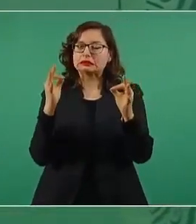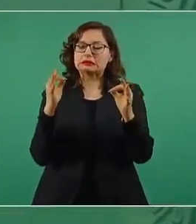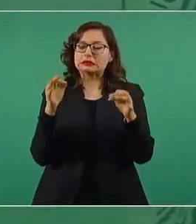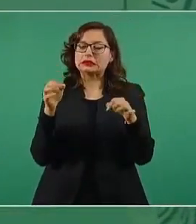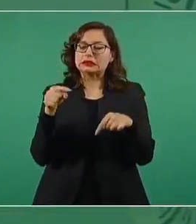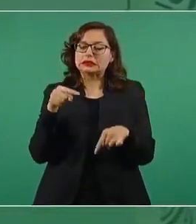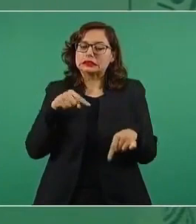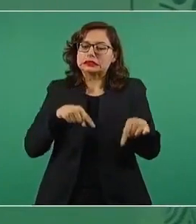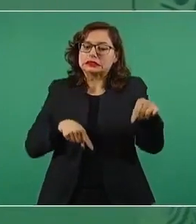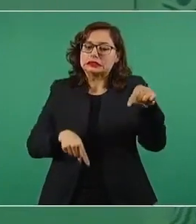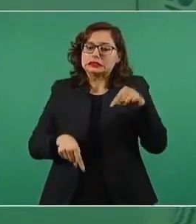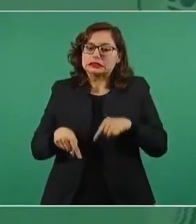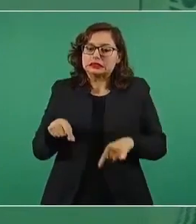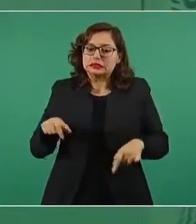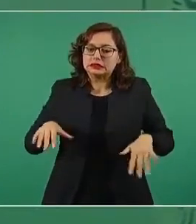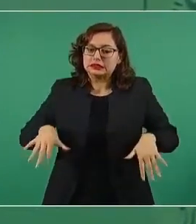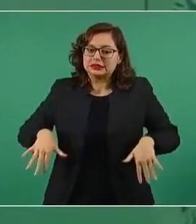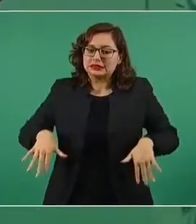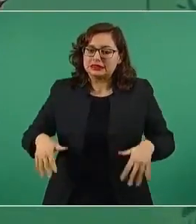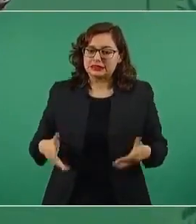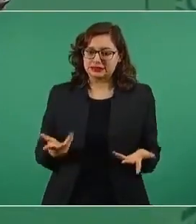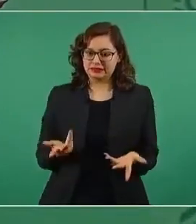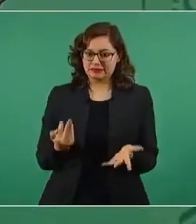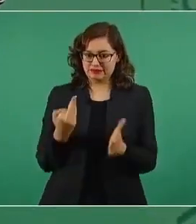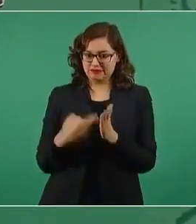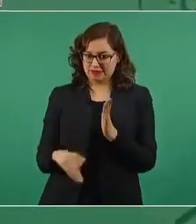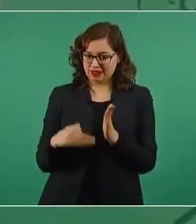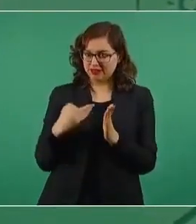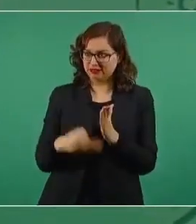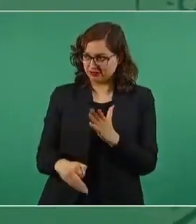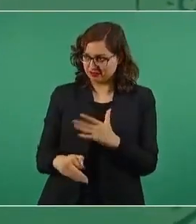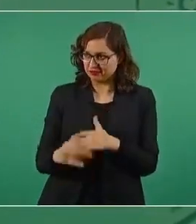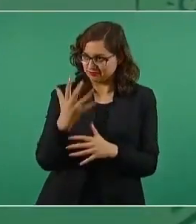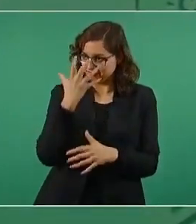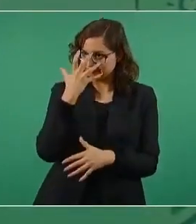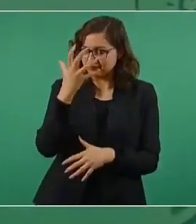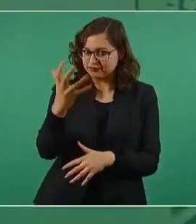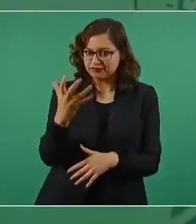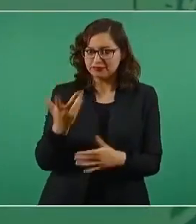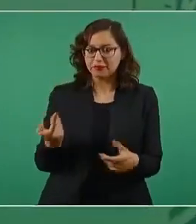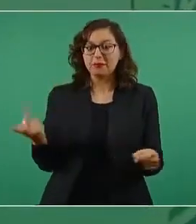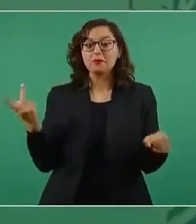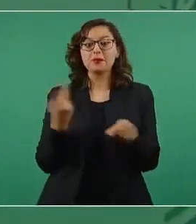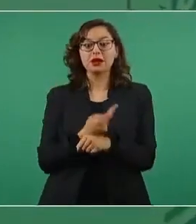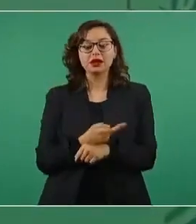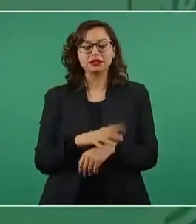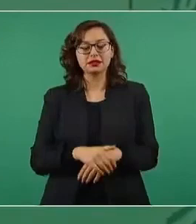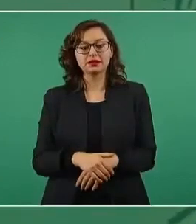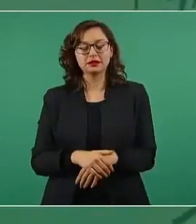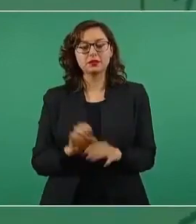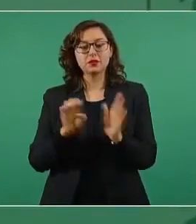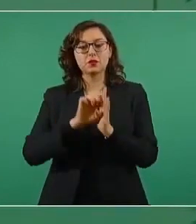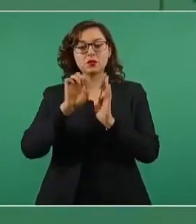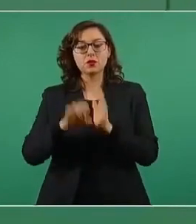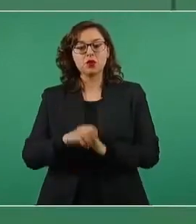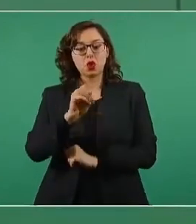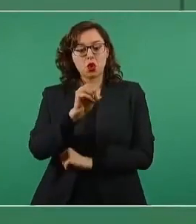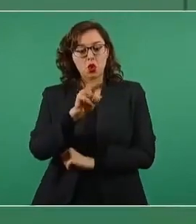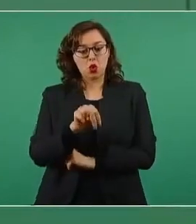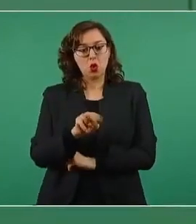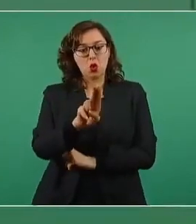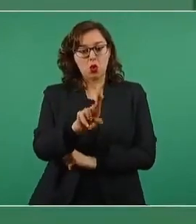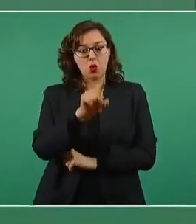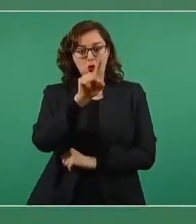En el caso de la ONU, se creó un mecanismo para distribuir las